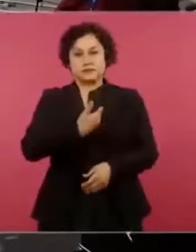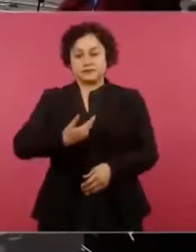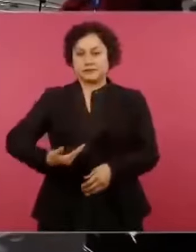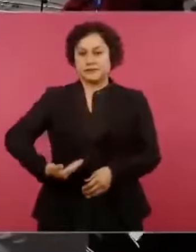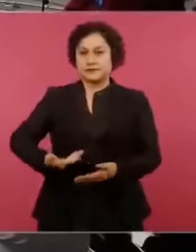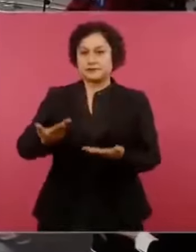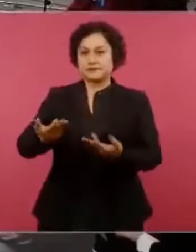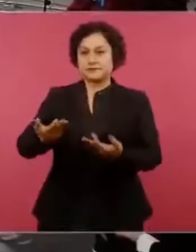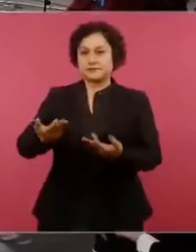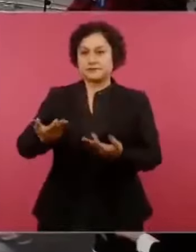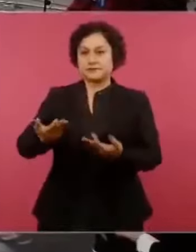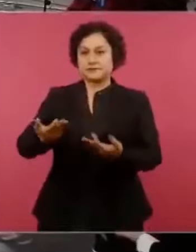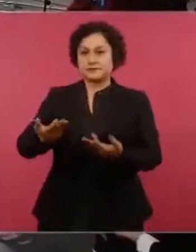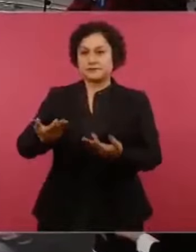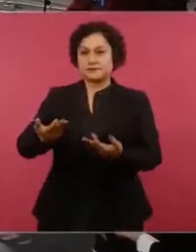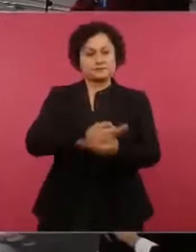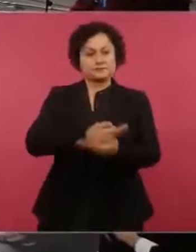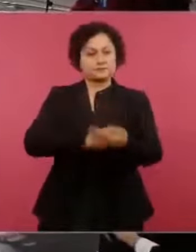de la revista Contralínea.